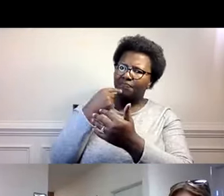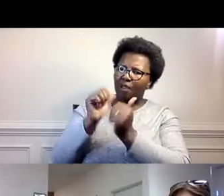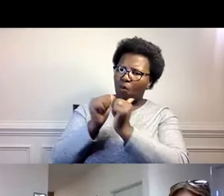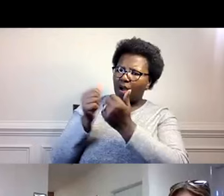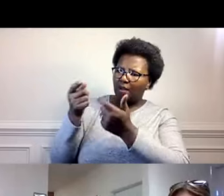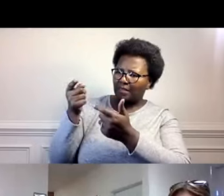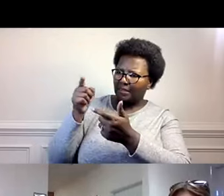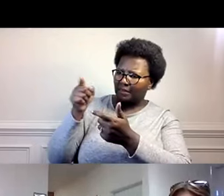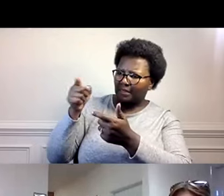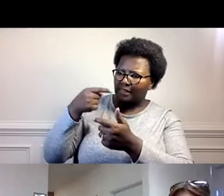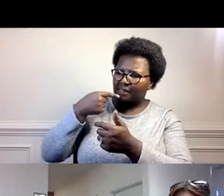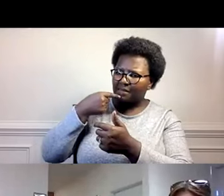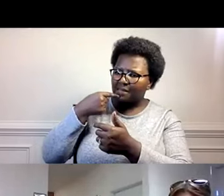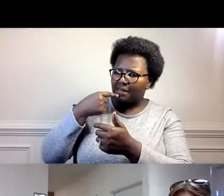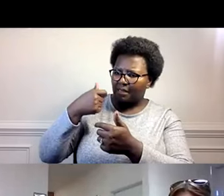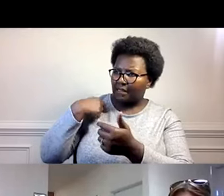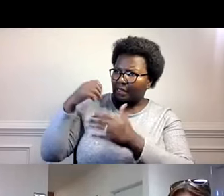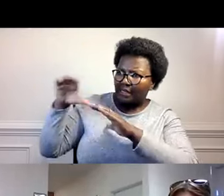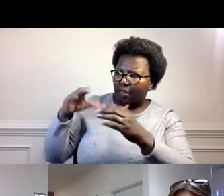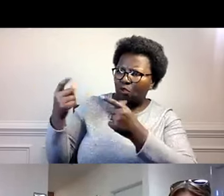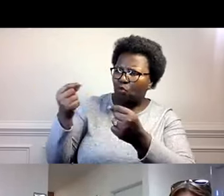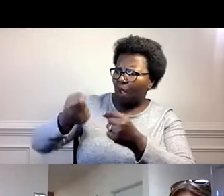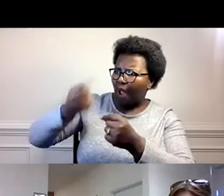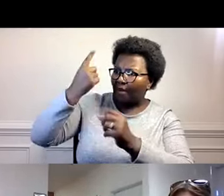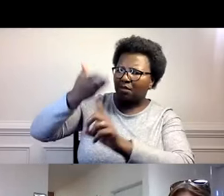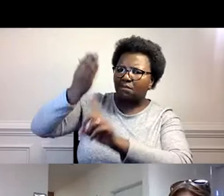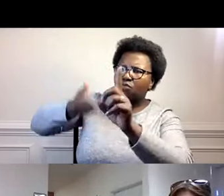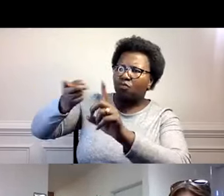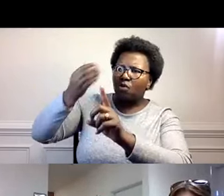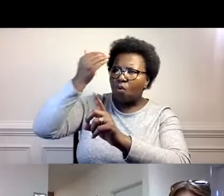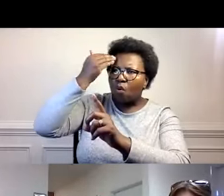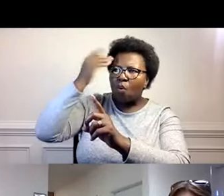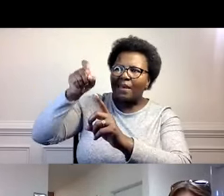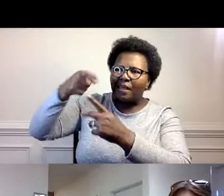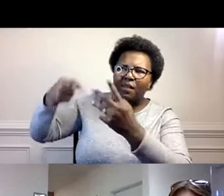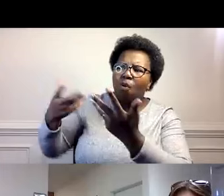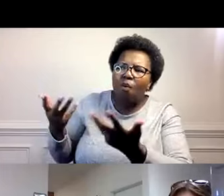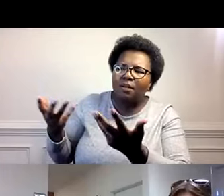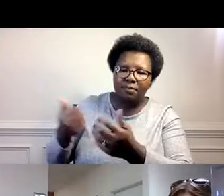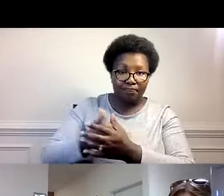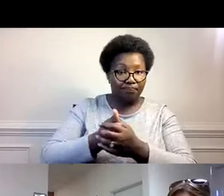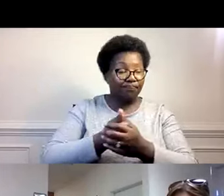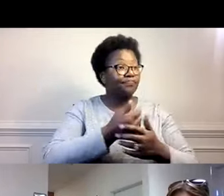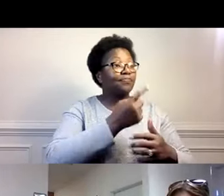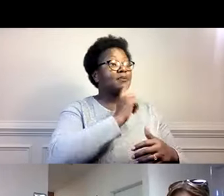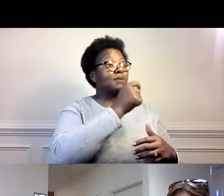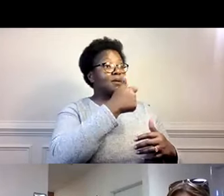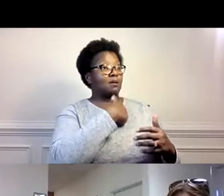Wow. Excelente. ¿Y cómo? ¿Cómo es que ella hace eso? ¿Cómo es que ella muestra que sabe lo que necesita si quieres?